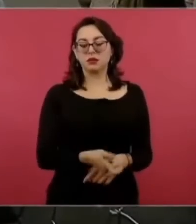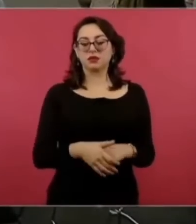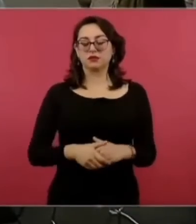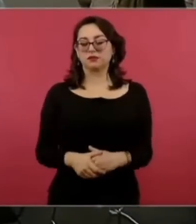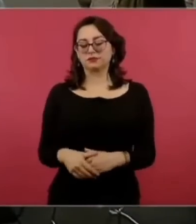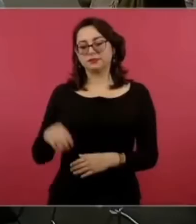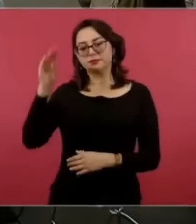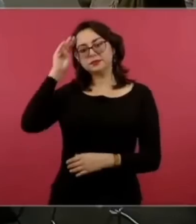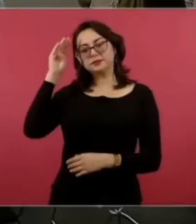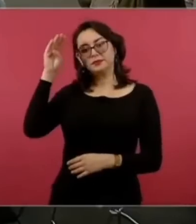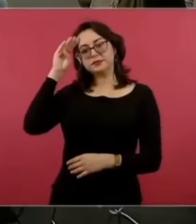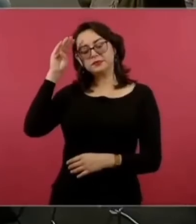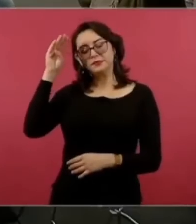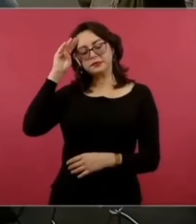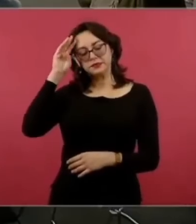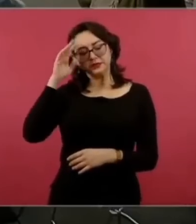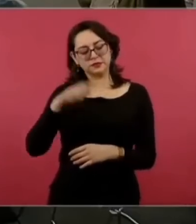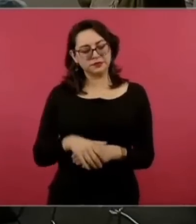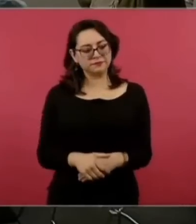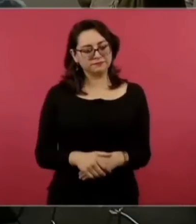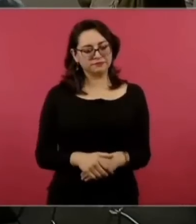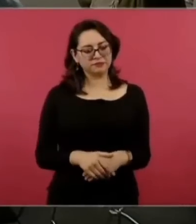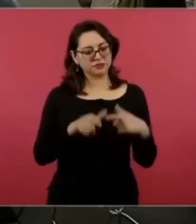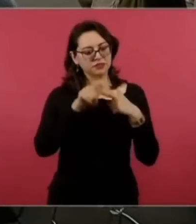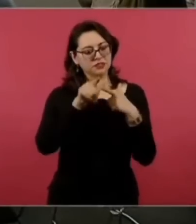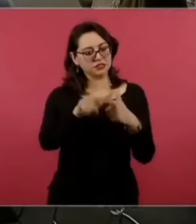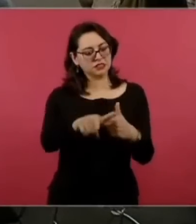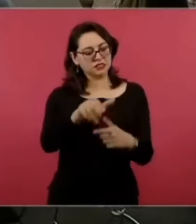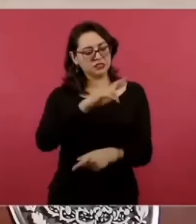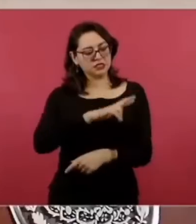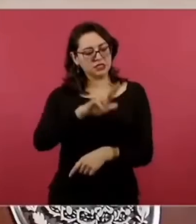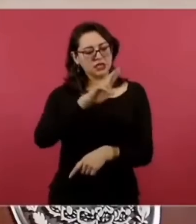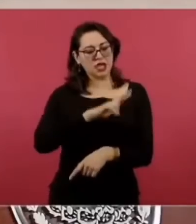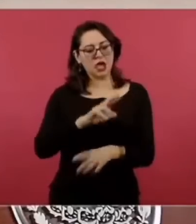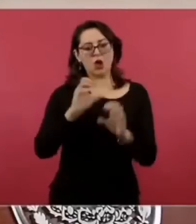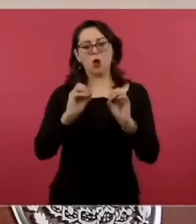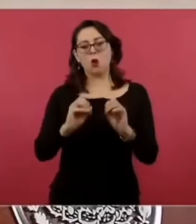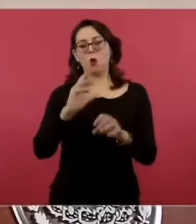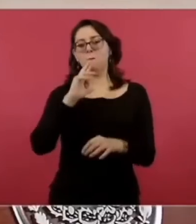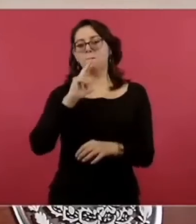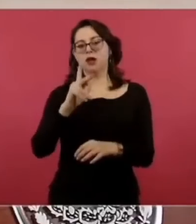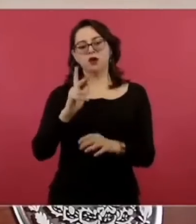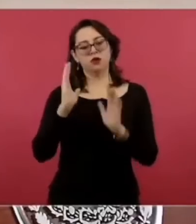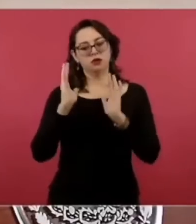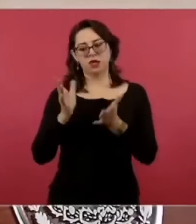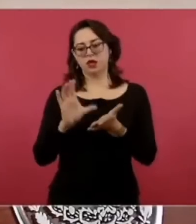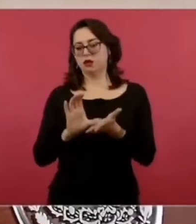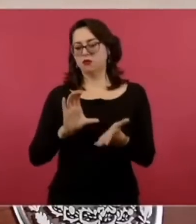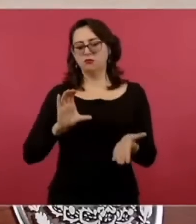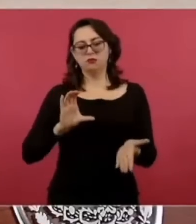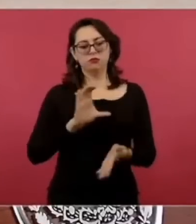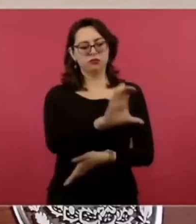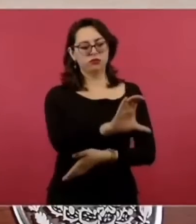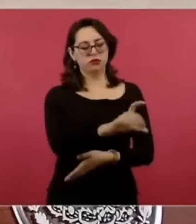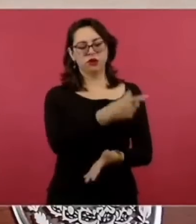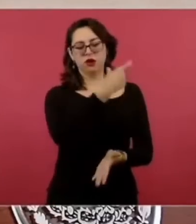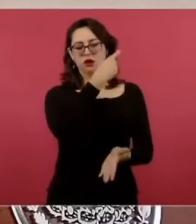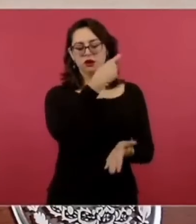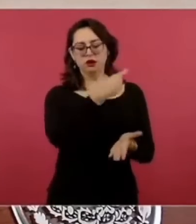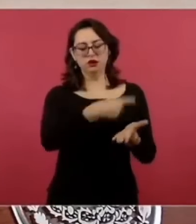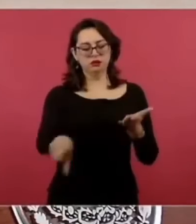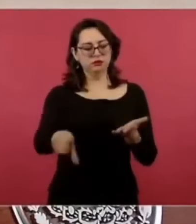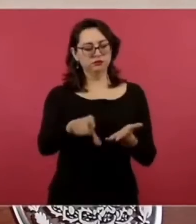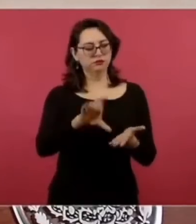les paga por el servicio pero son hospitales hechos por empresas